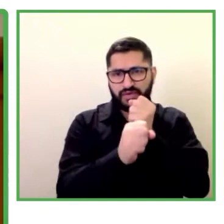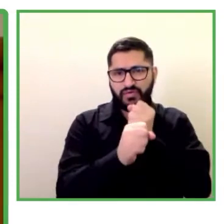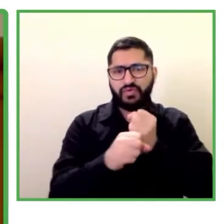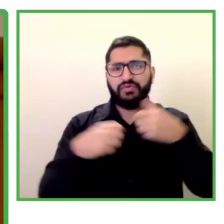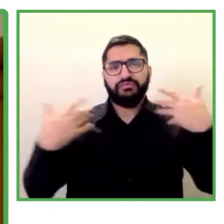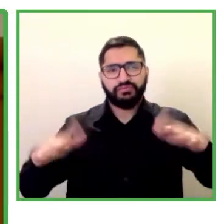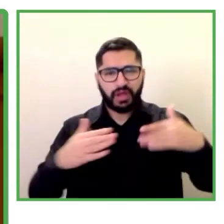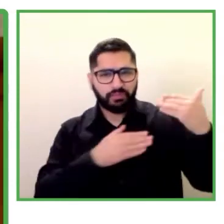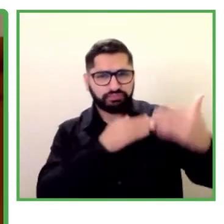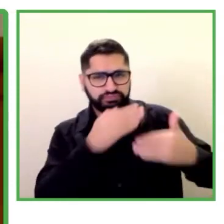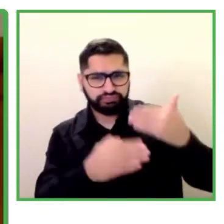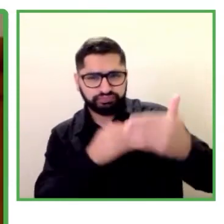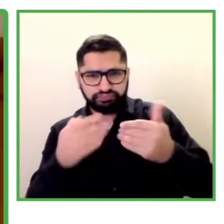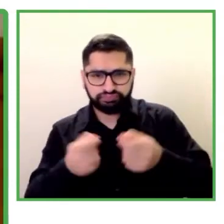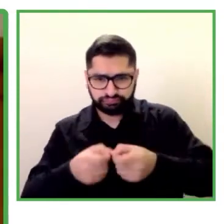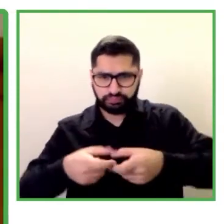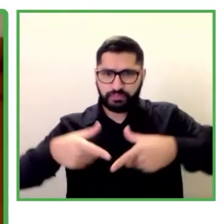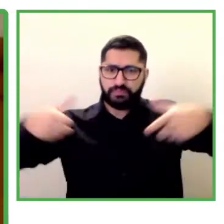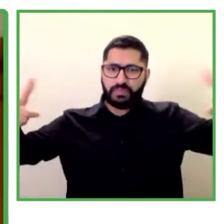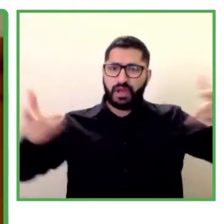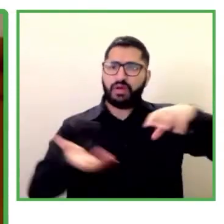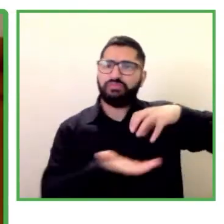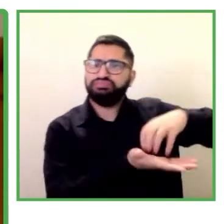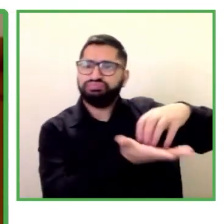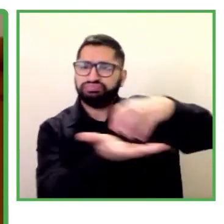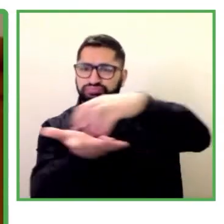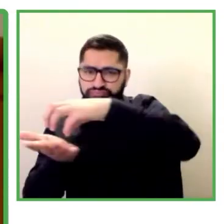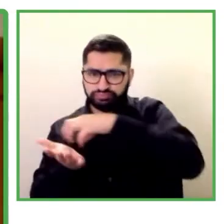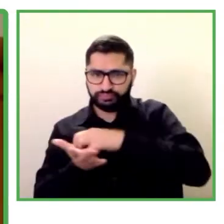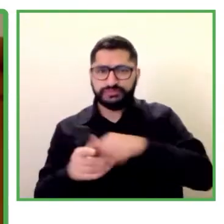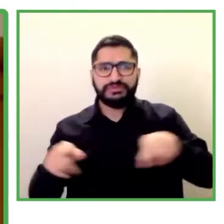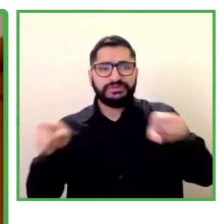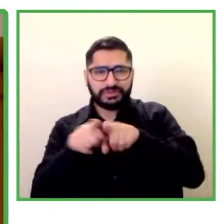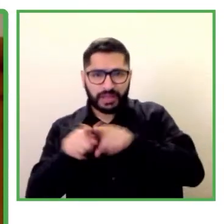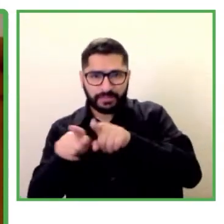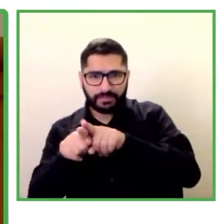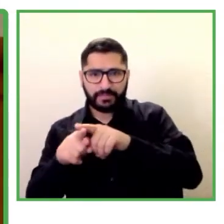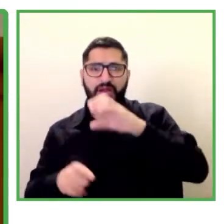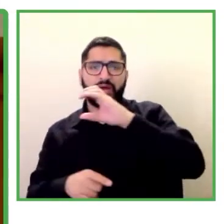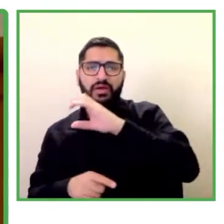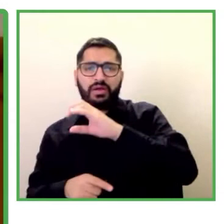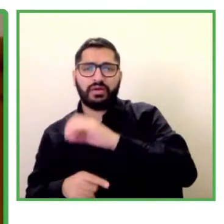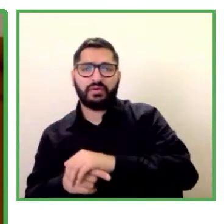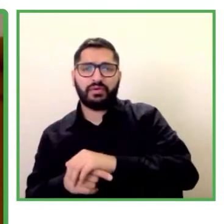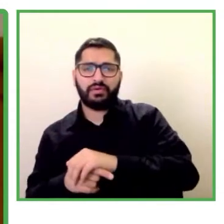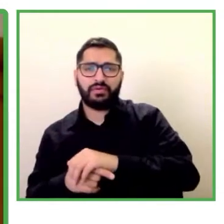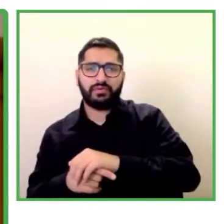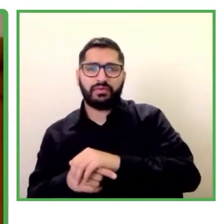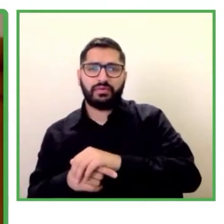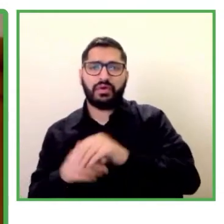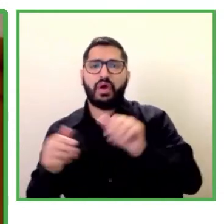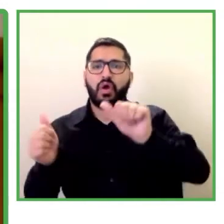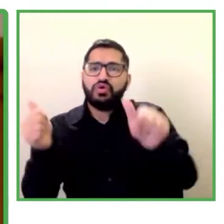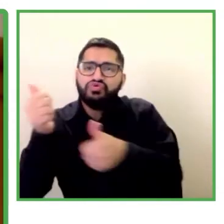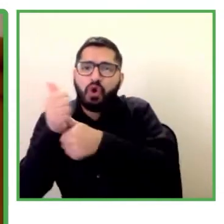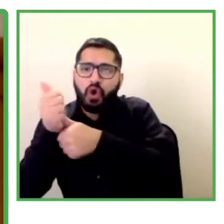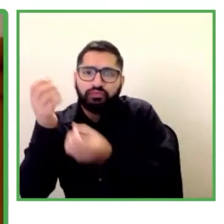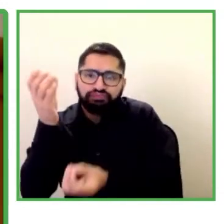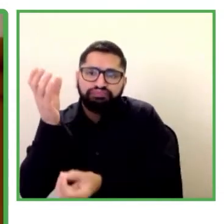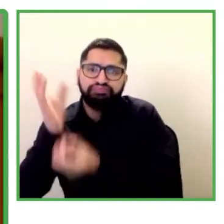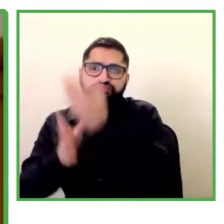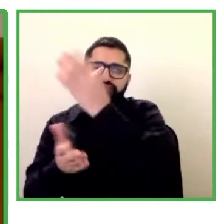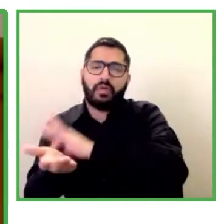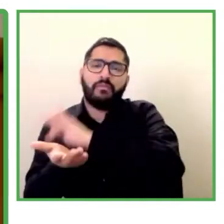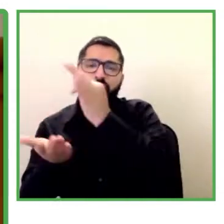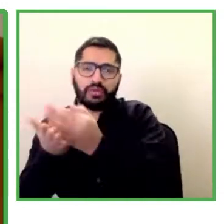de la agencia. También es cofundador de la Sociedad Uruguaya de Gestión de Personas en el año 2014. Cuando quieras, Fernando,